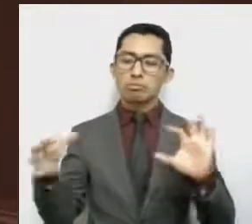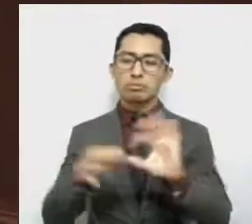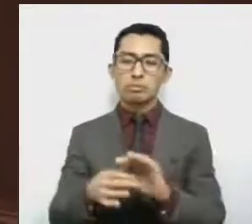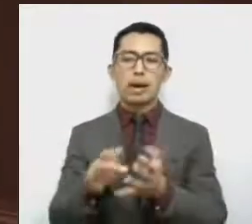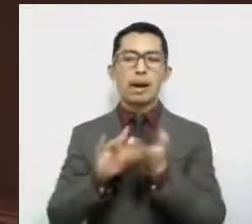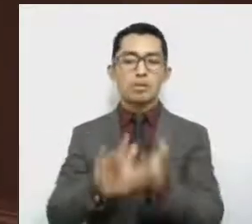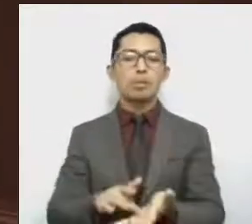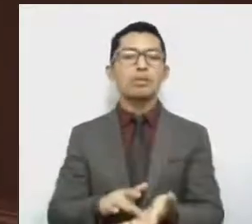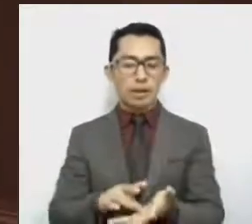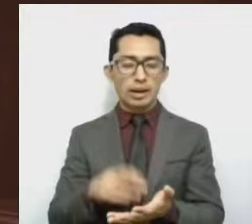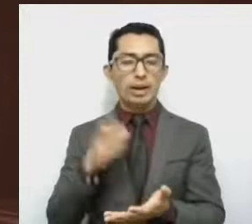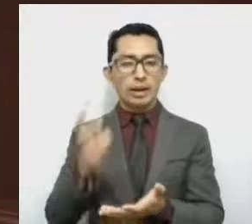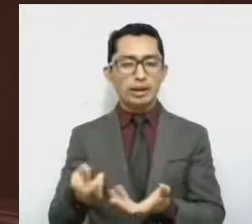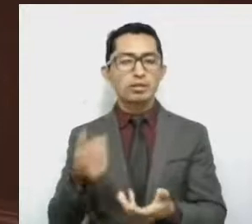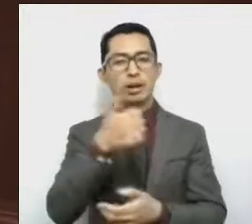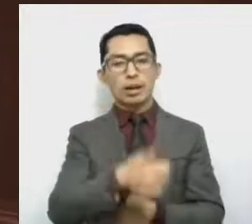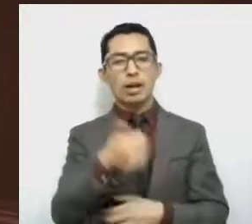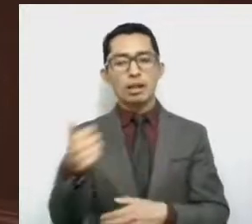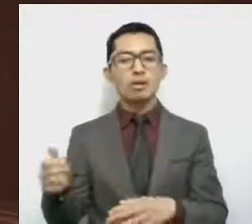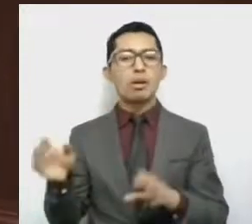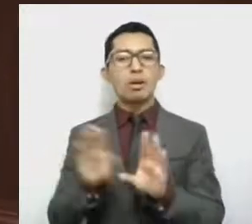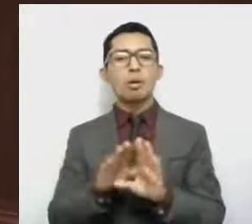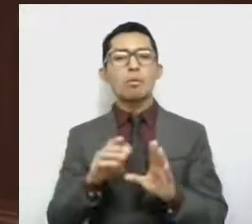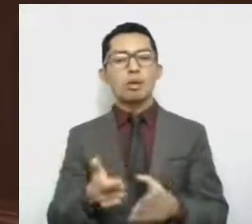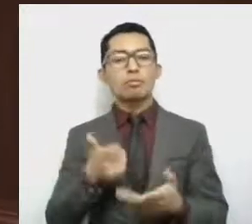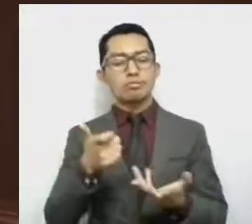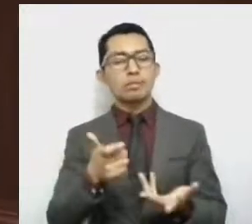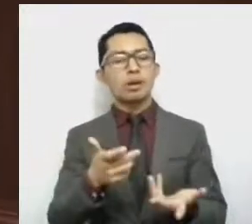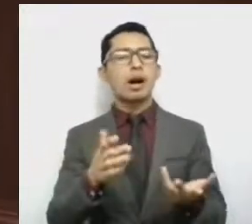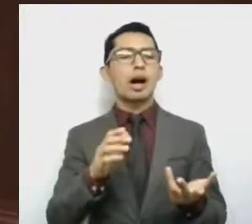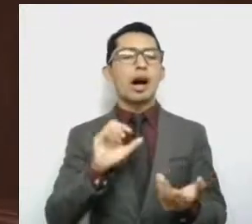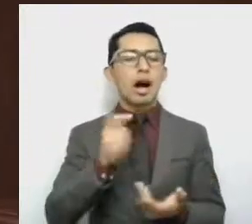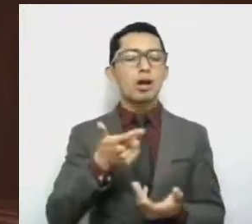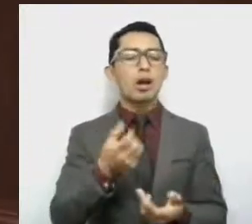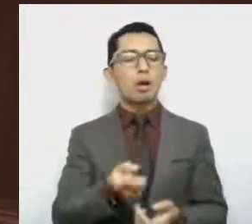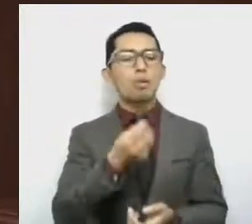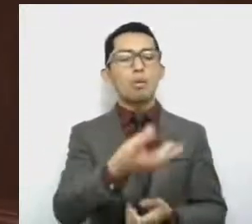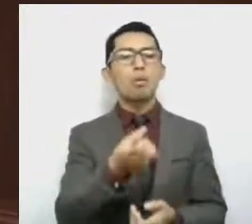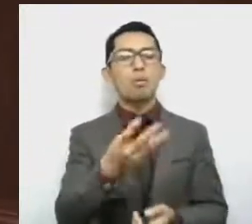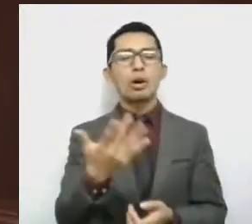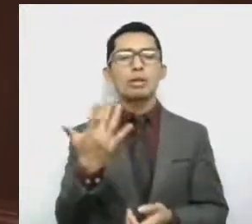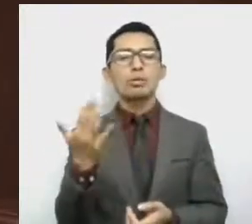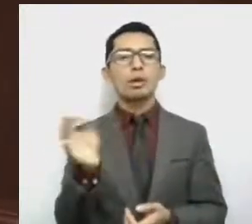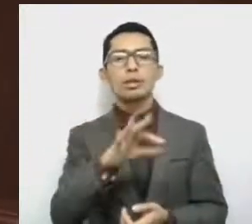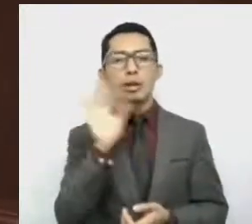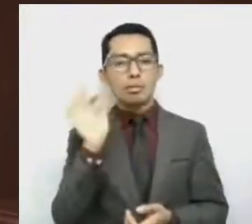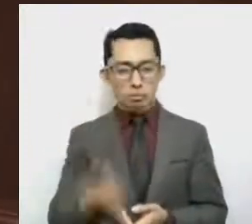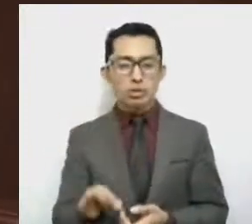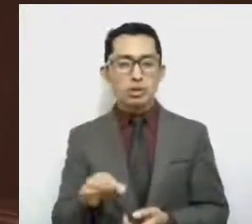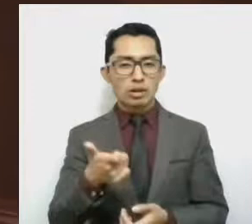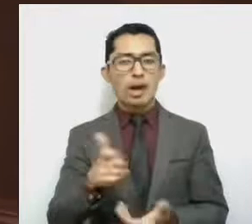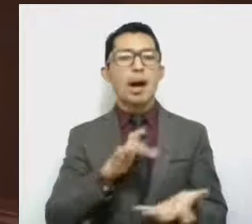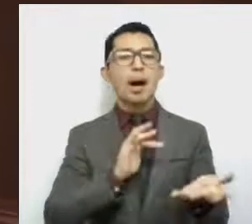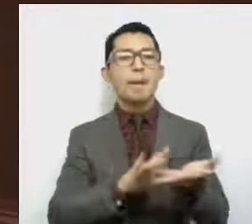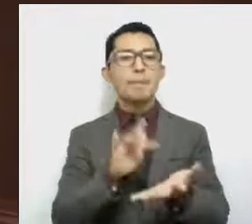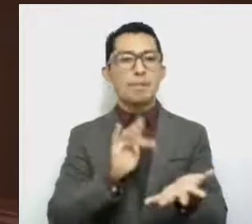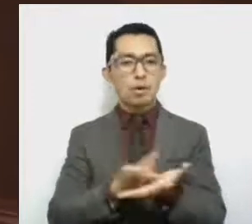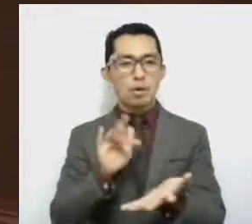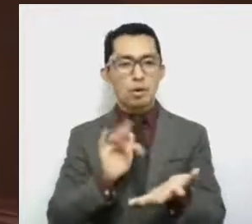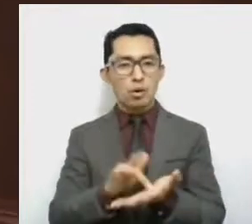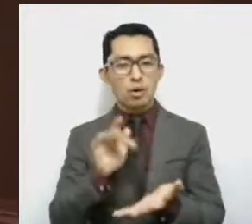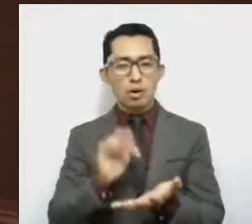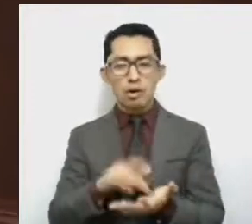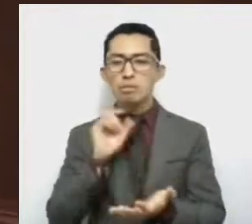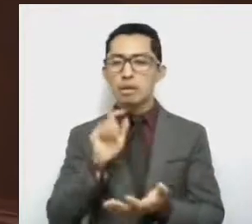apoyando a través de estímulos fiscales con bonificaciones de hasta el cincuenta por ciento dirigidos al impuesto